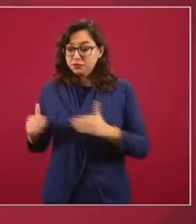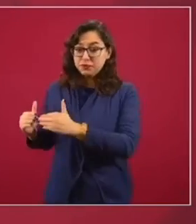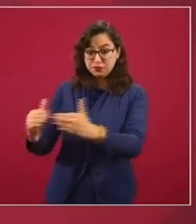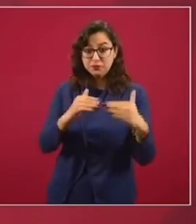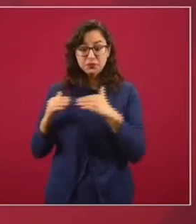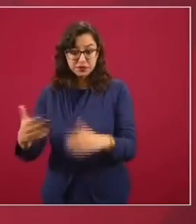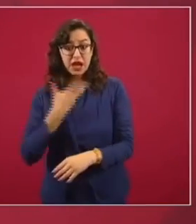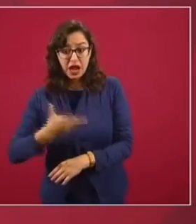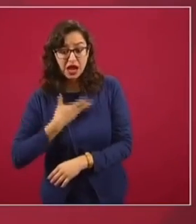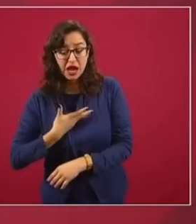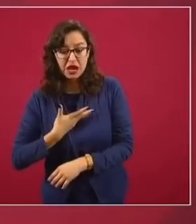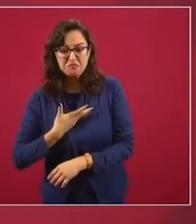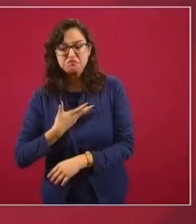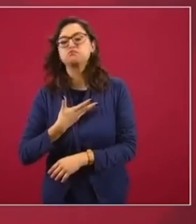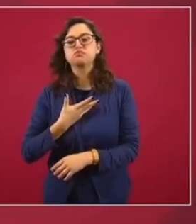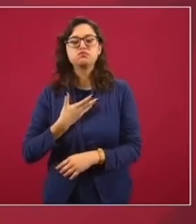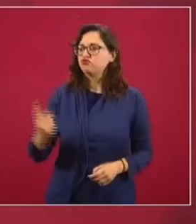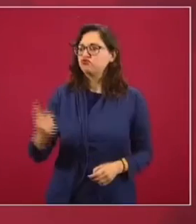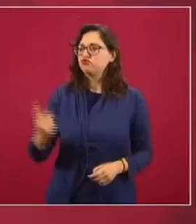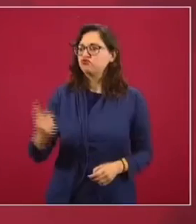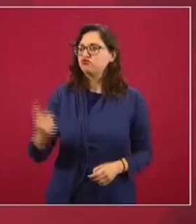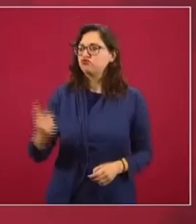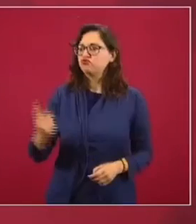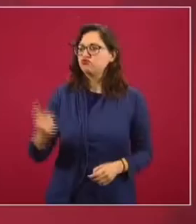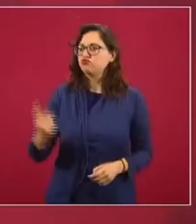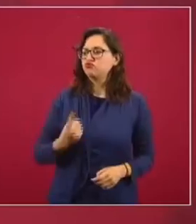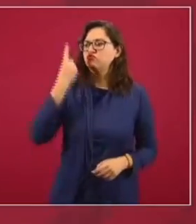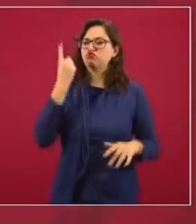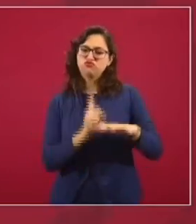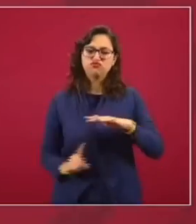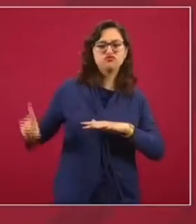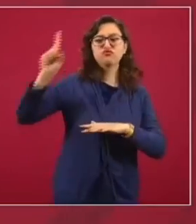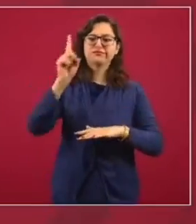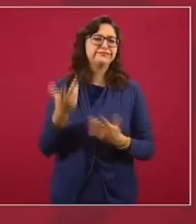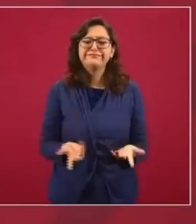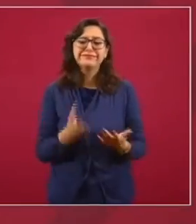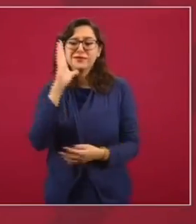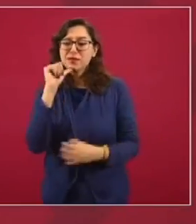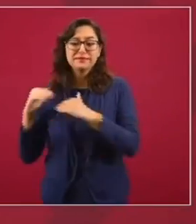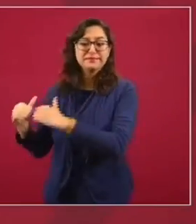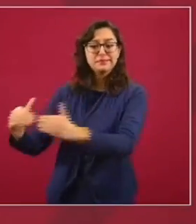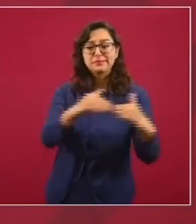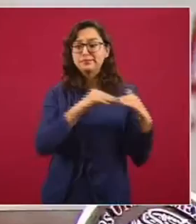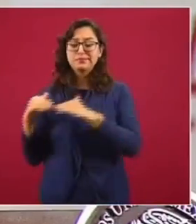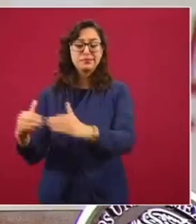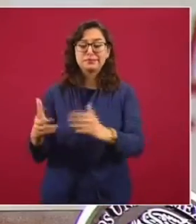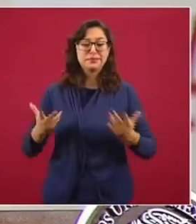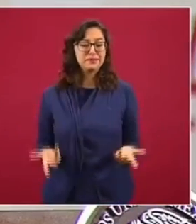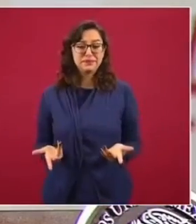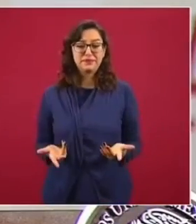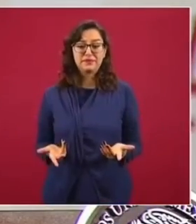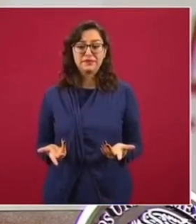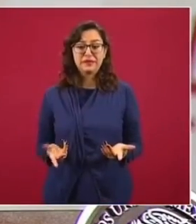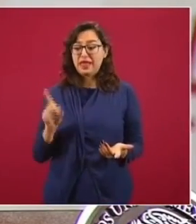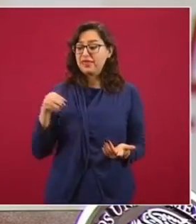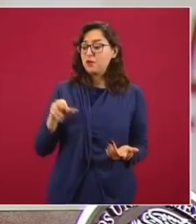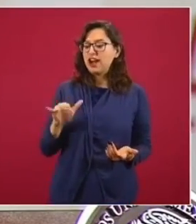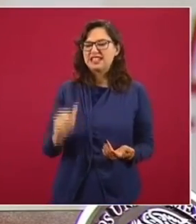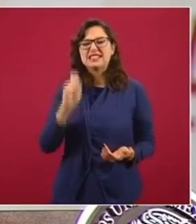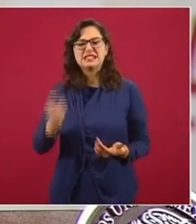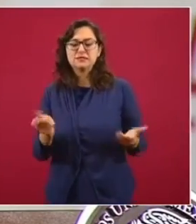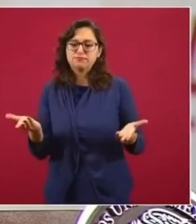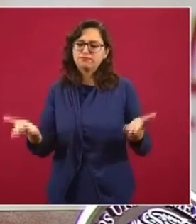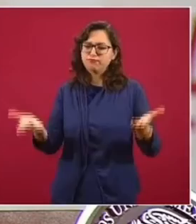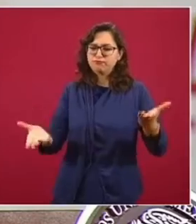puede sentirse absoluto, en ningún nivel de la escala. La democracia es equilibrios,